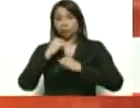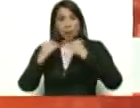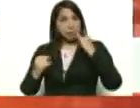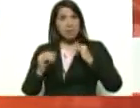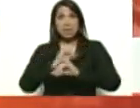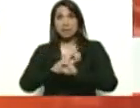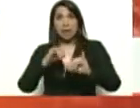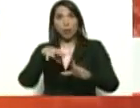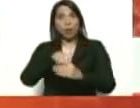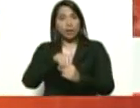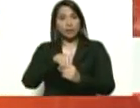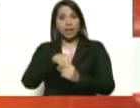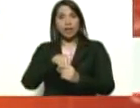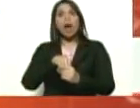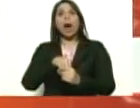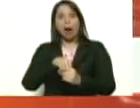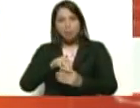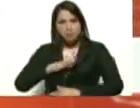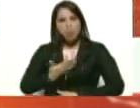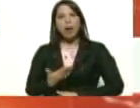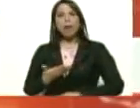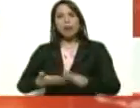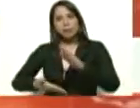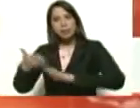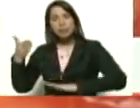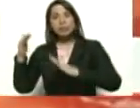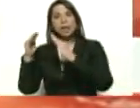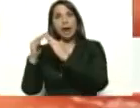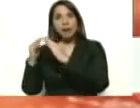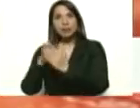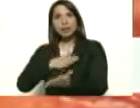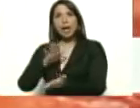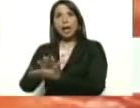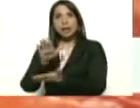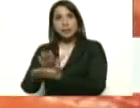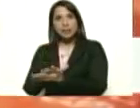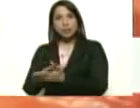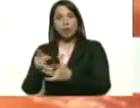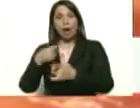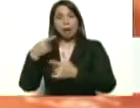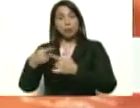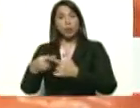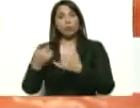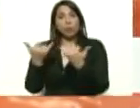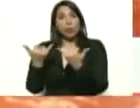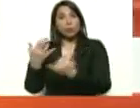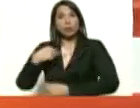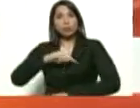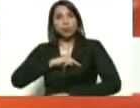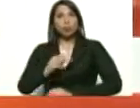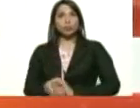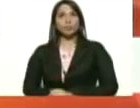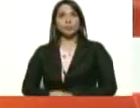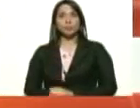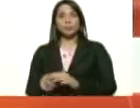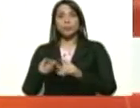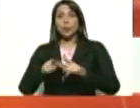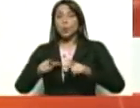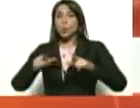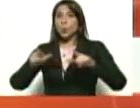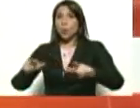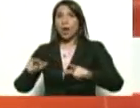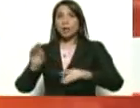Tranquilamente. Así que tenemos en este momento en lugares seguros,